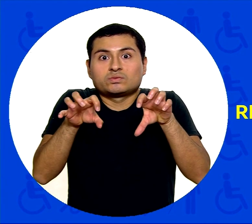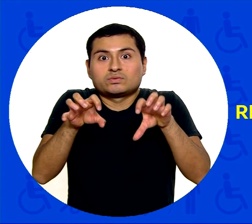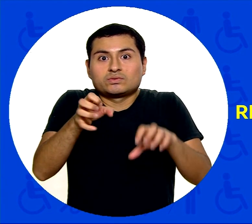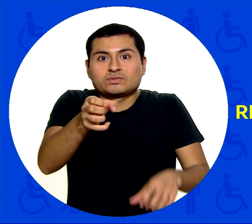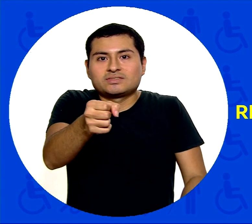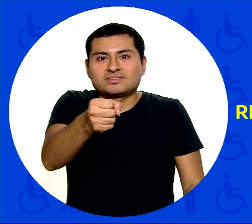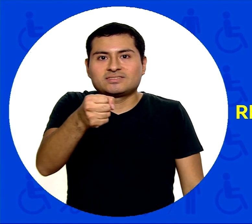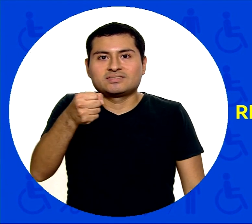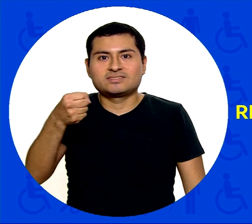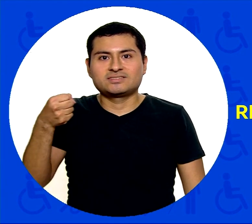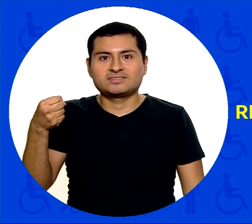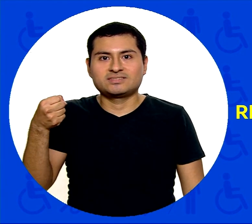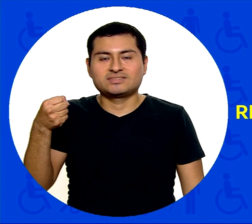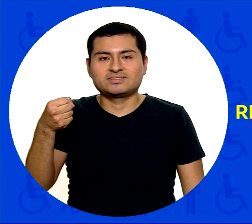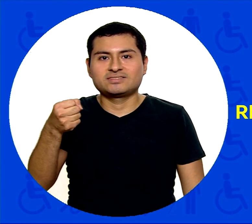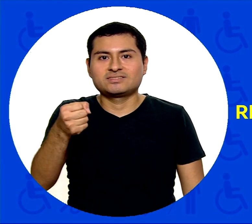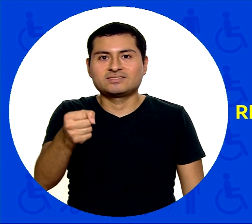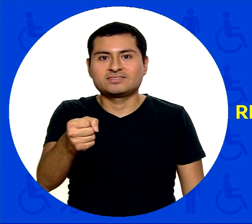Refrigeradora